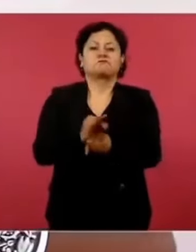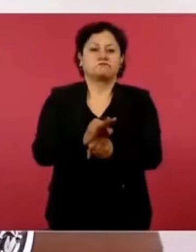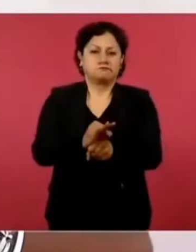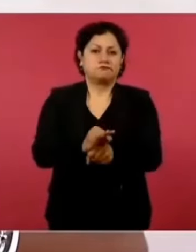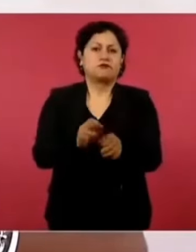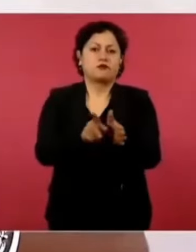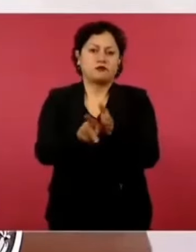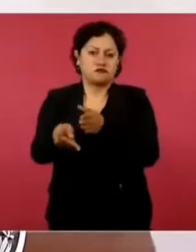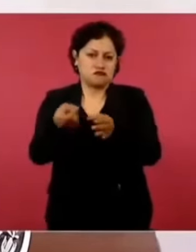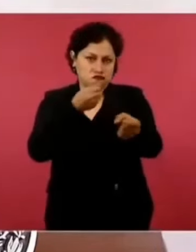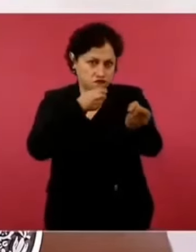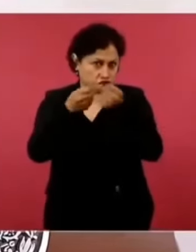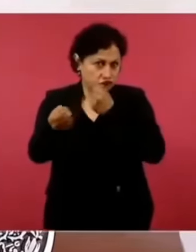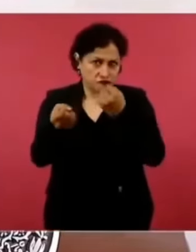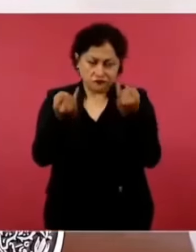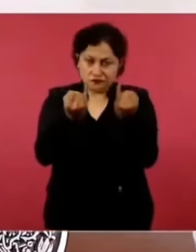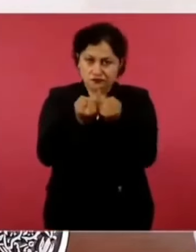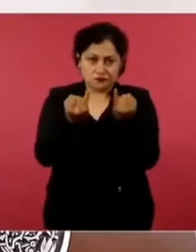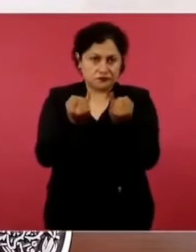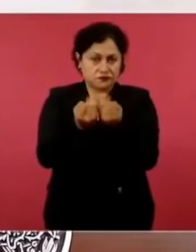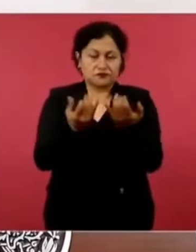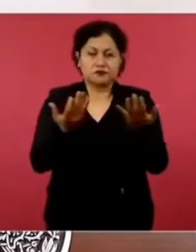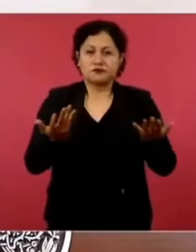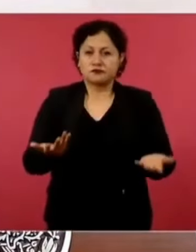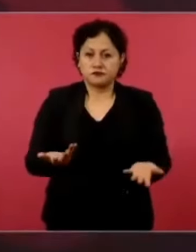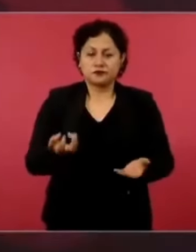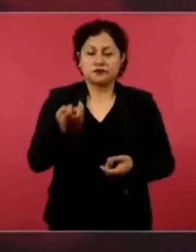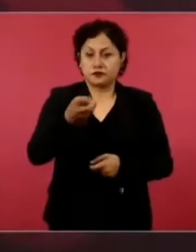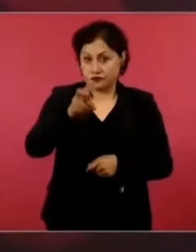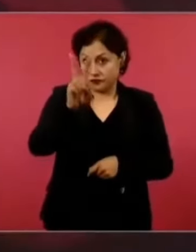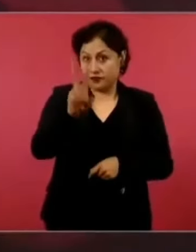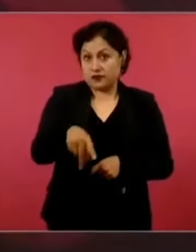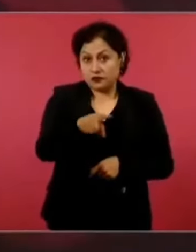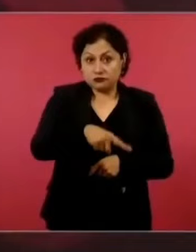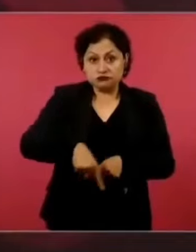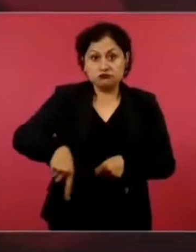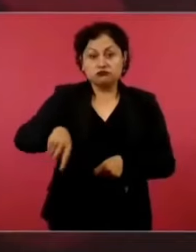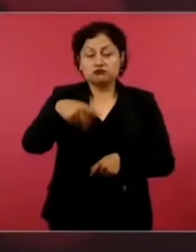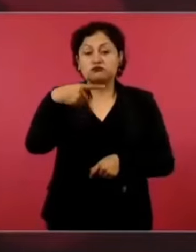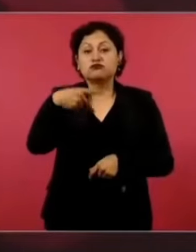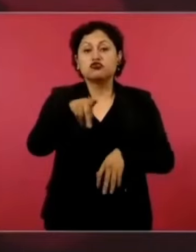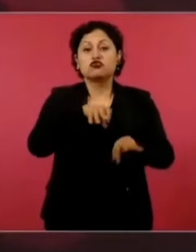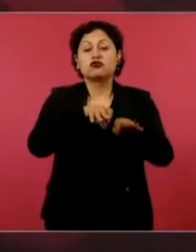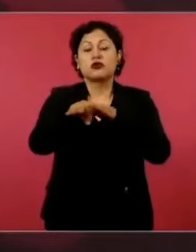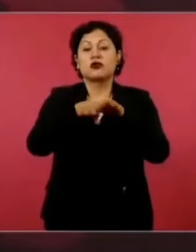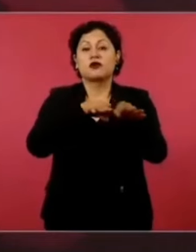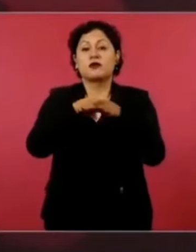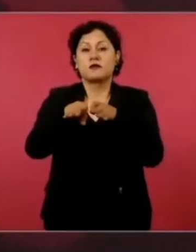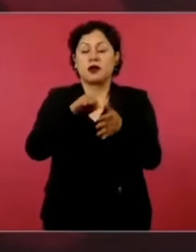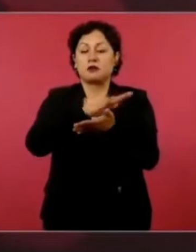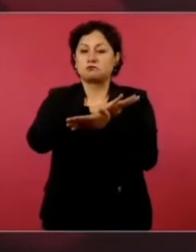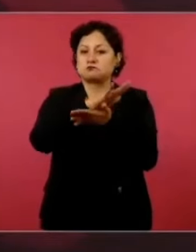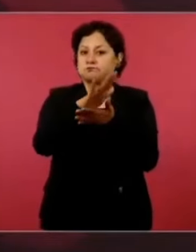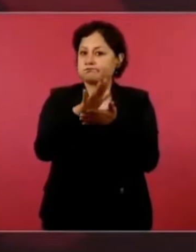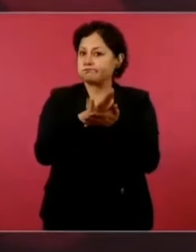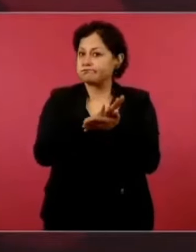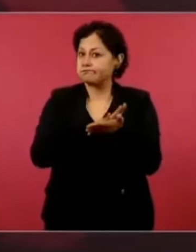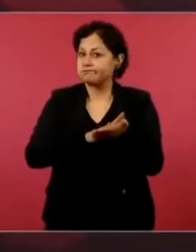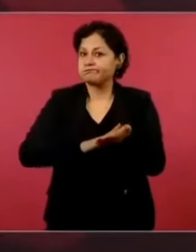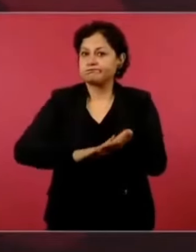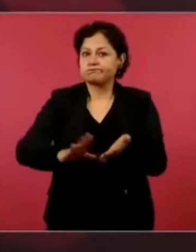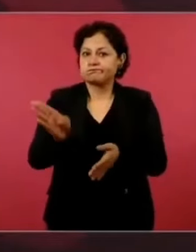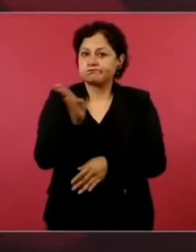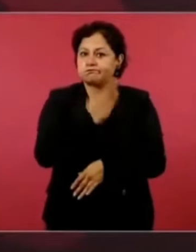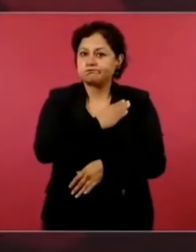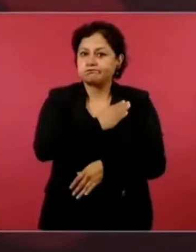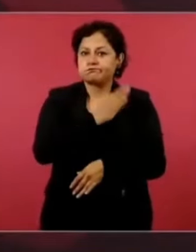es un noble oficio. Acuérdense, las transformaciones en México